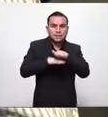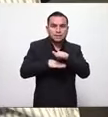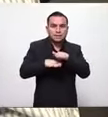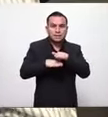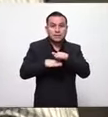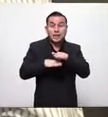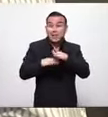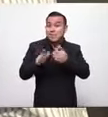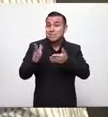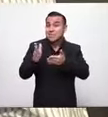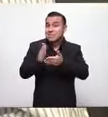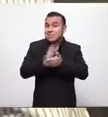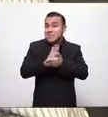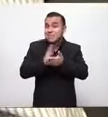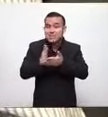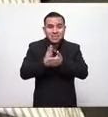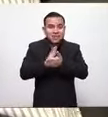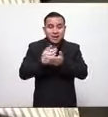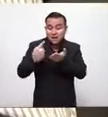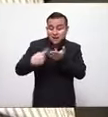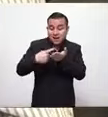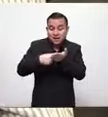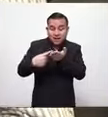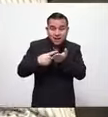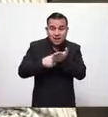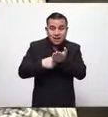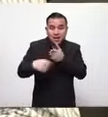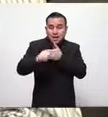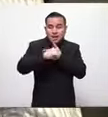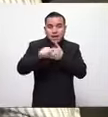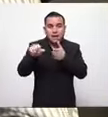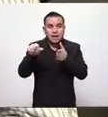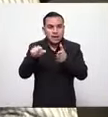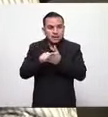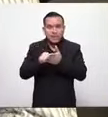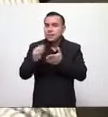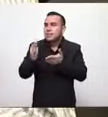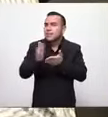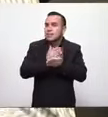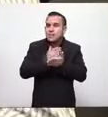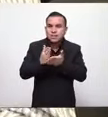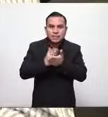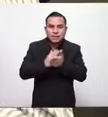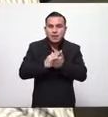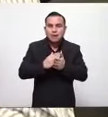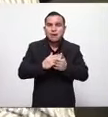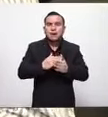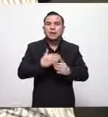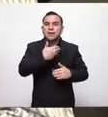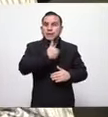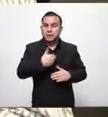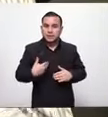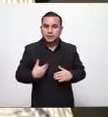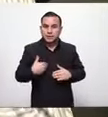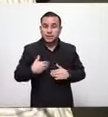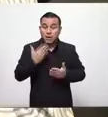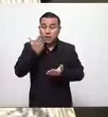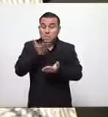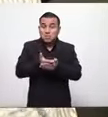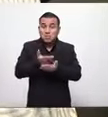no es resultado de un acuerdo de un consenso entre órganos del estado